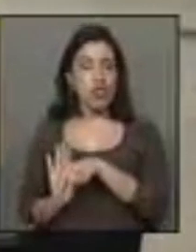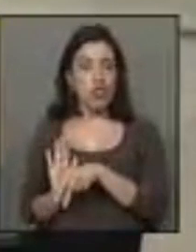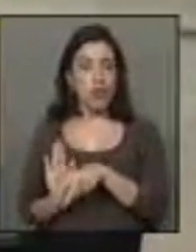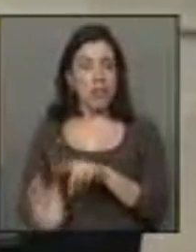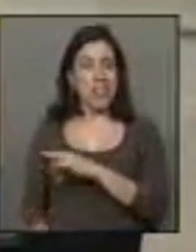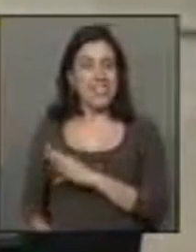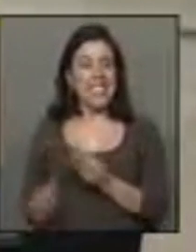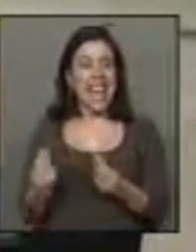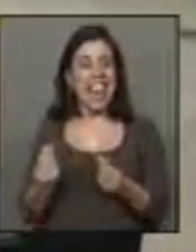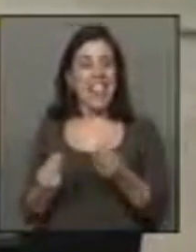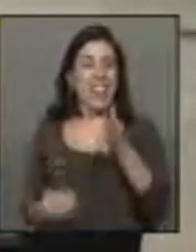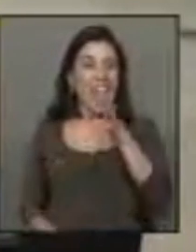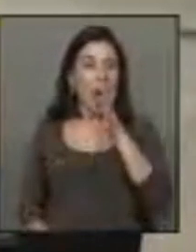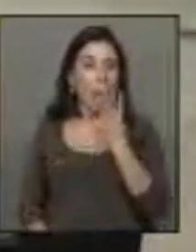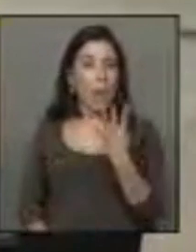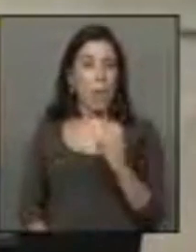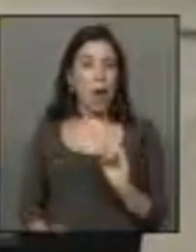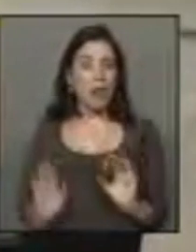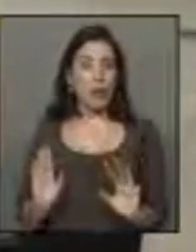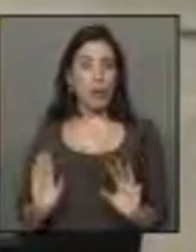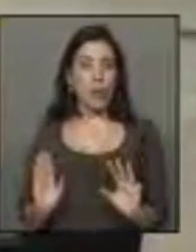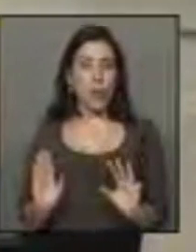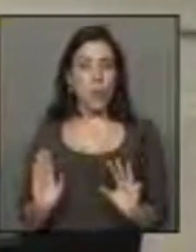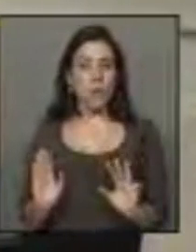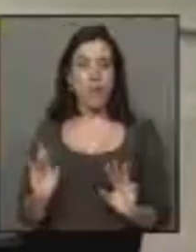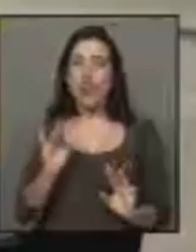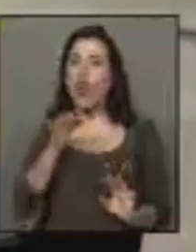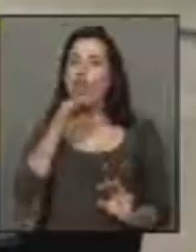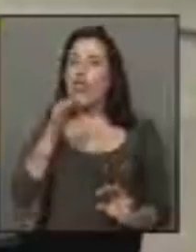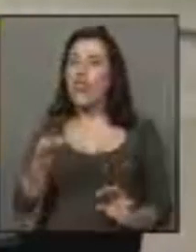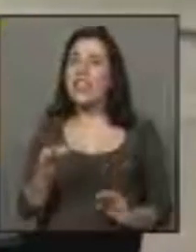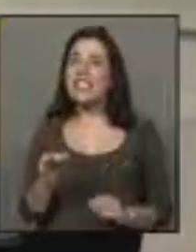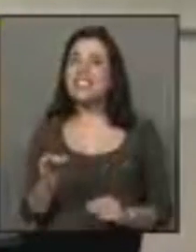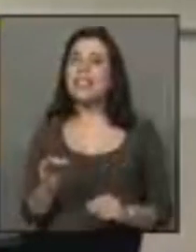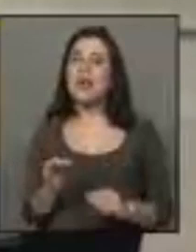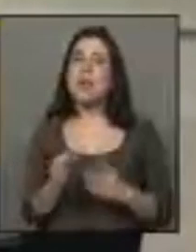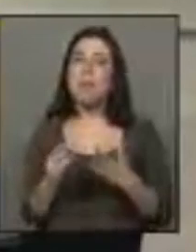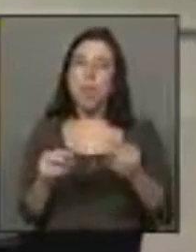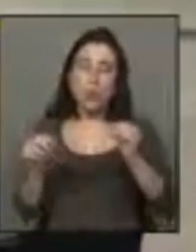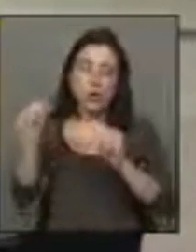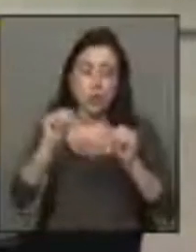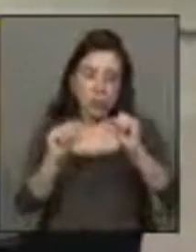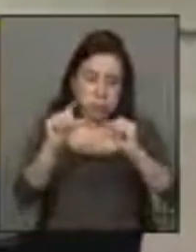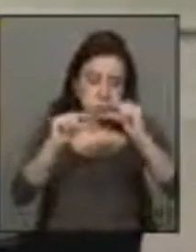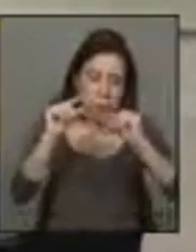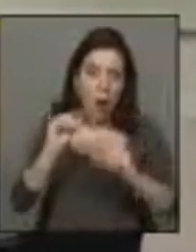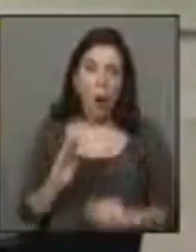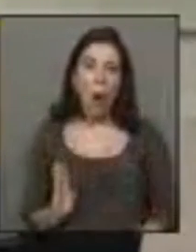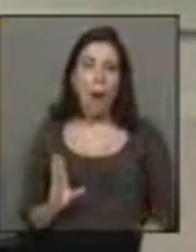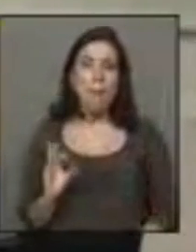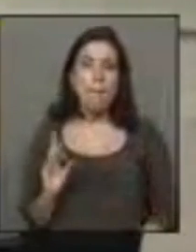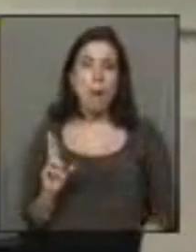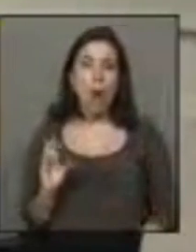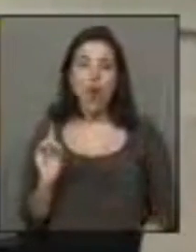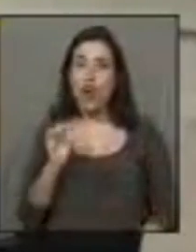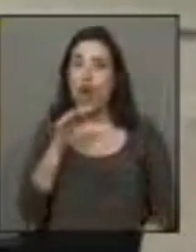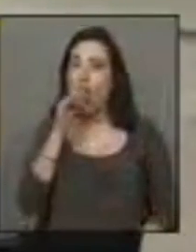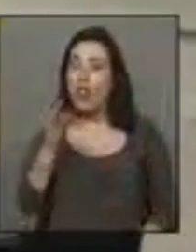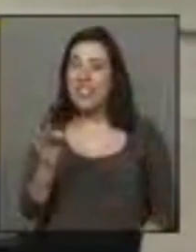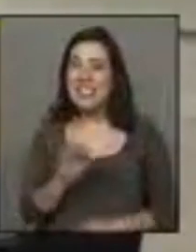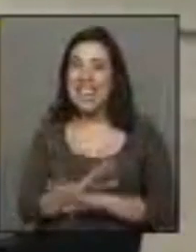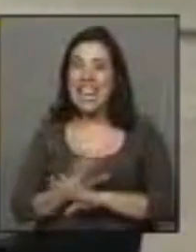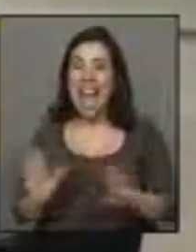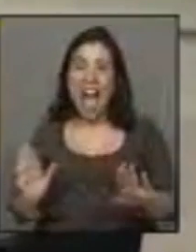de la calidad del agua 409 no se refiere, por ejemplo, a las altas concentraciones de boro. No está simplemente en la legislación chilena. Por eso